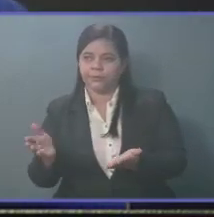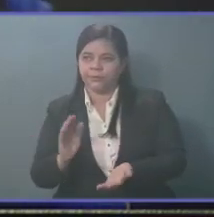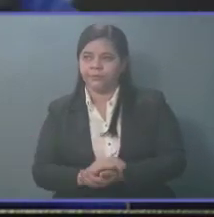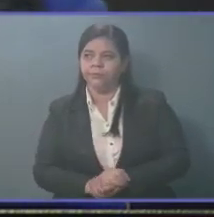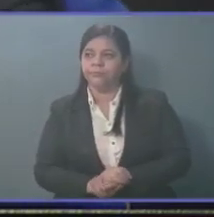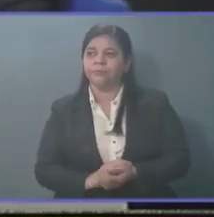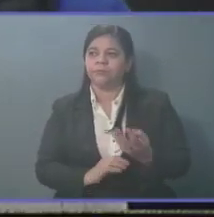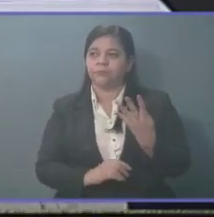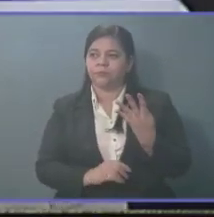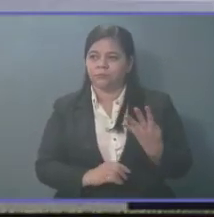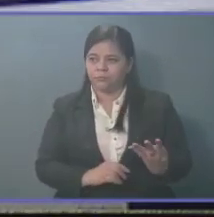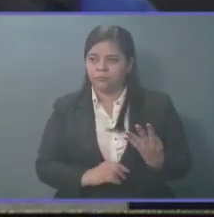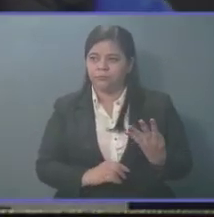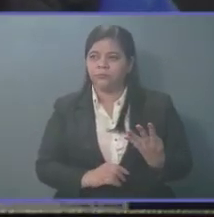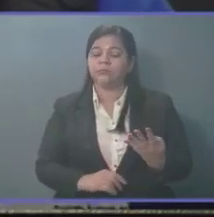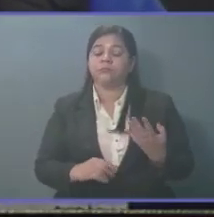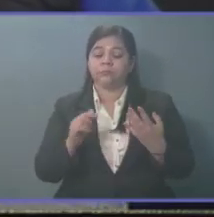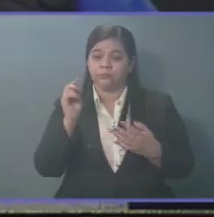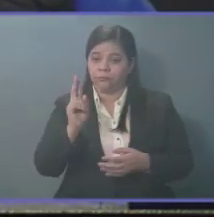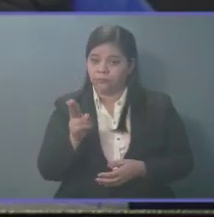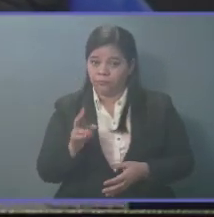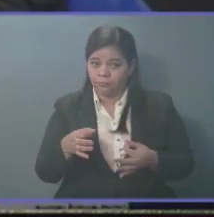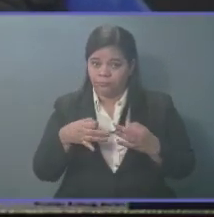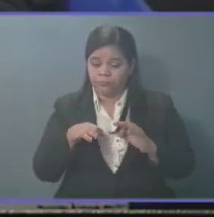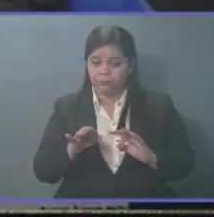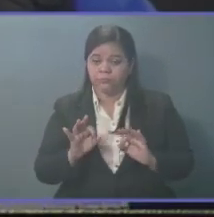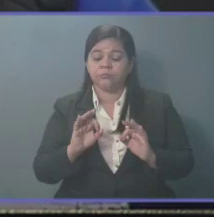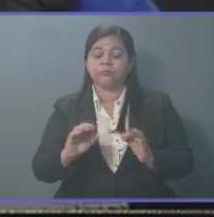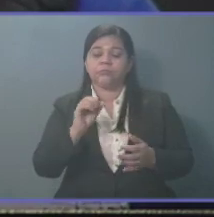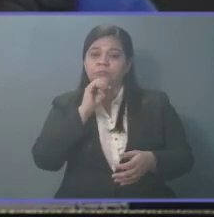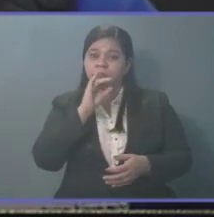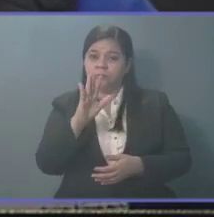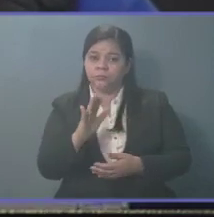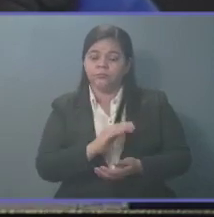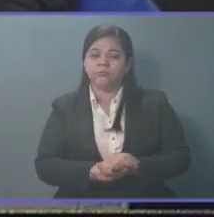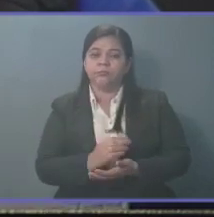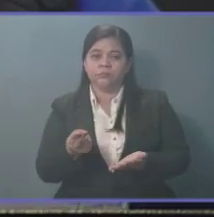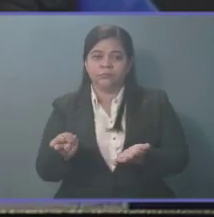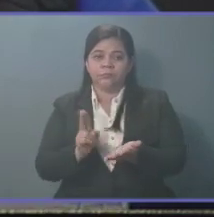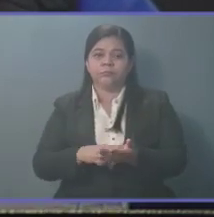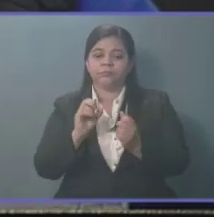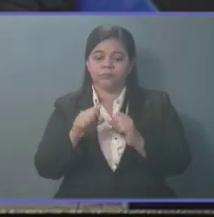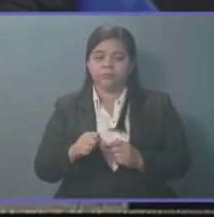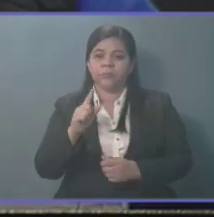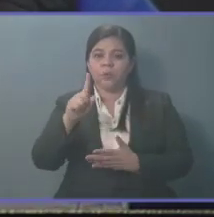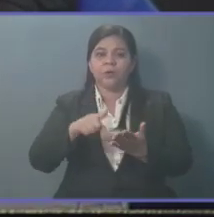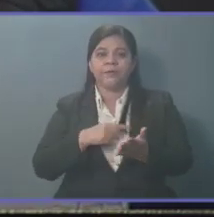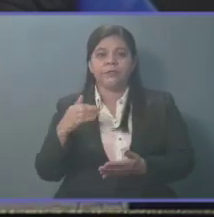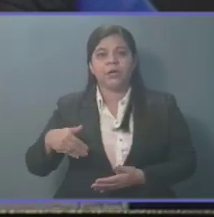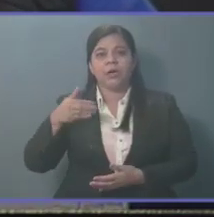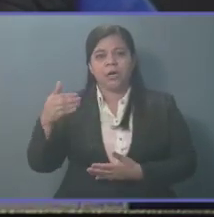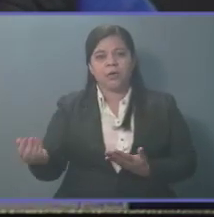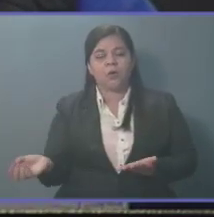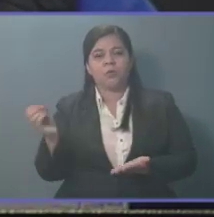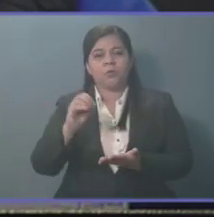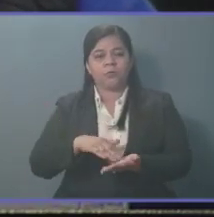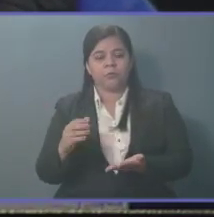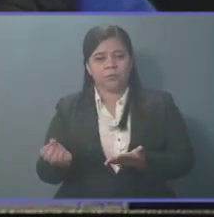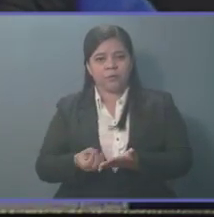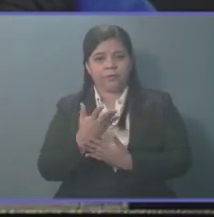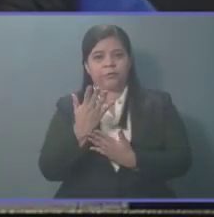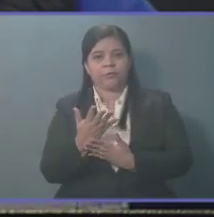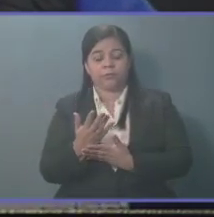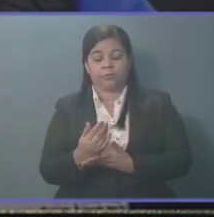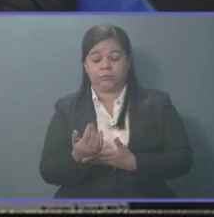Cuatro, que asimismo, dicho cuerpo legal establece que las matrículas deberán renovarse anualmente y la falta de renovación de estas después